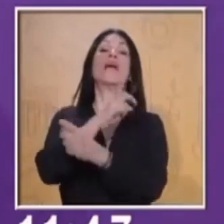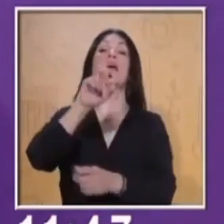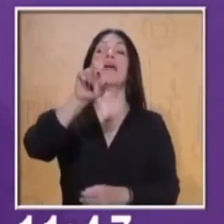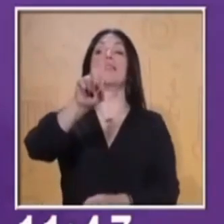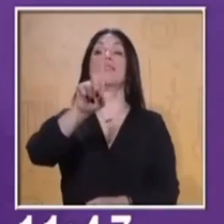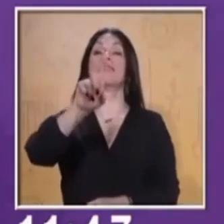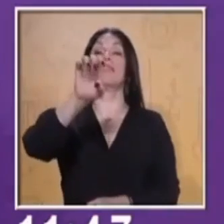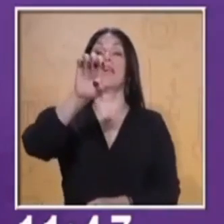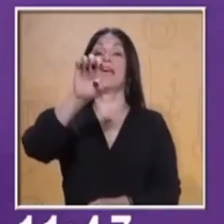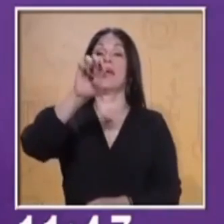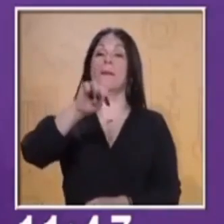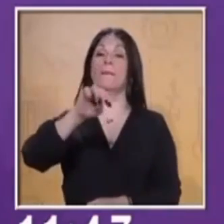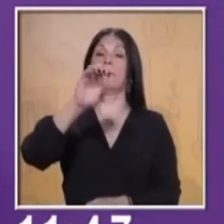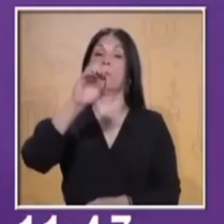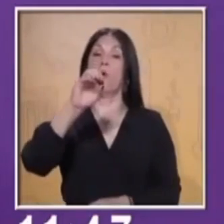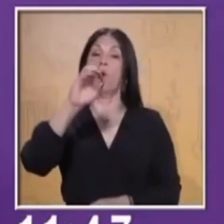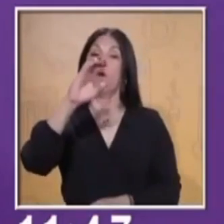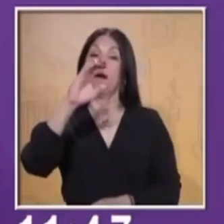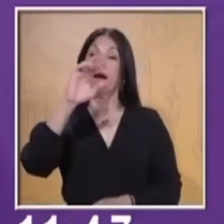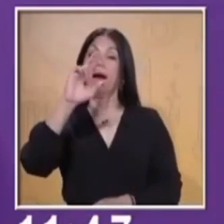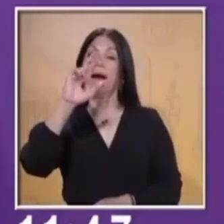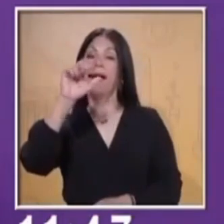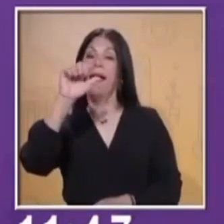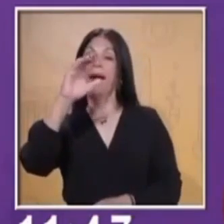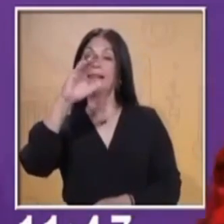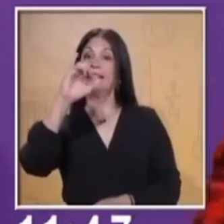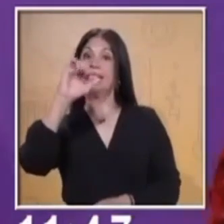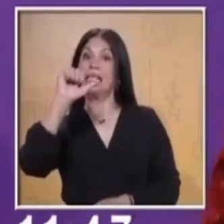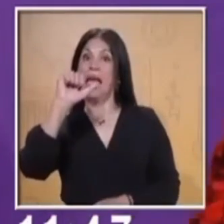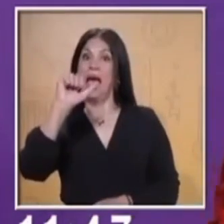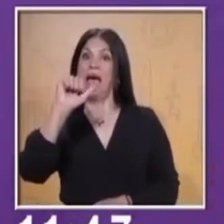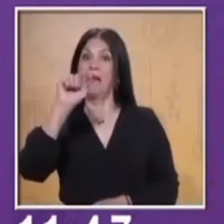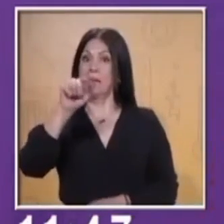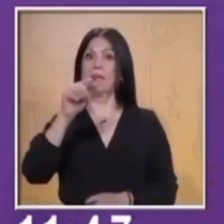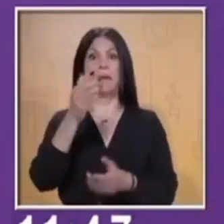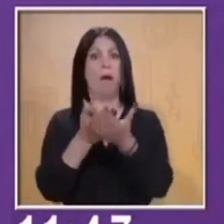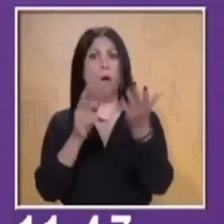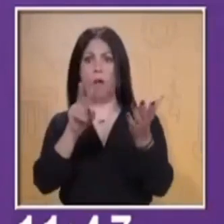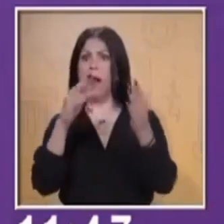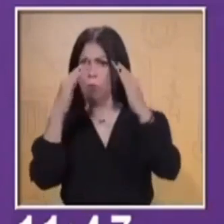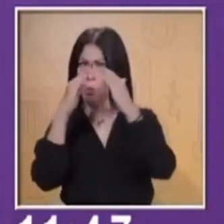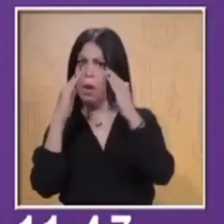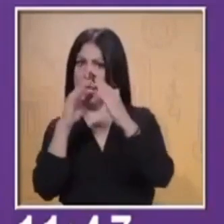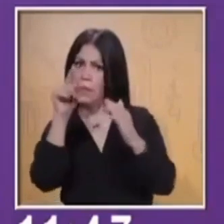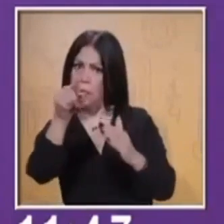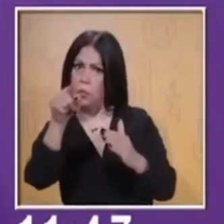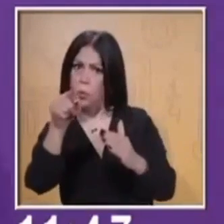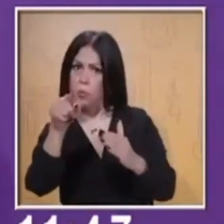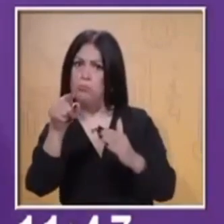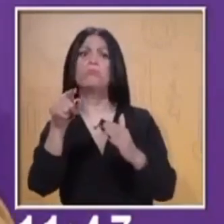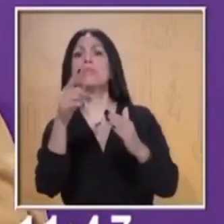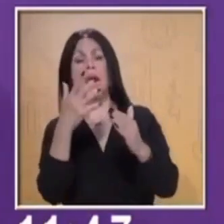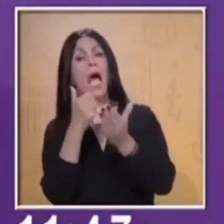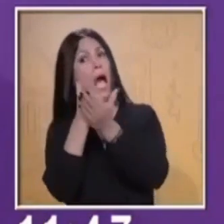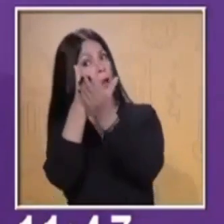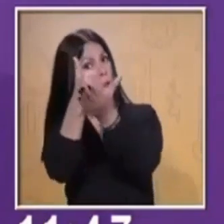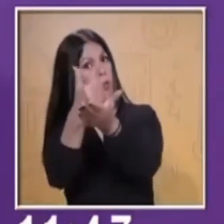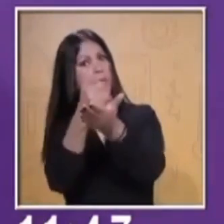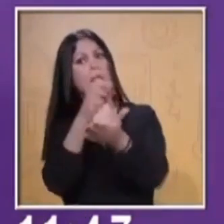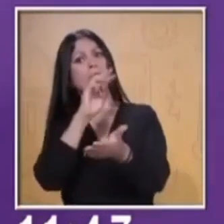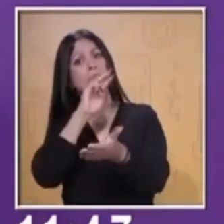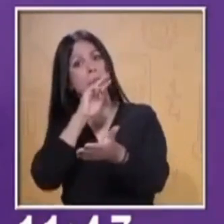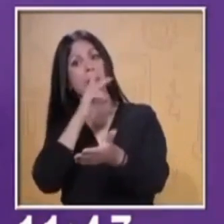así es la forma en que podemos repartirnos las actividades de casa o en casa, perdón. Muy bien,